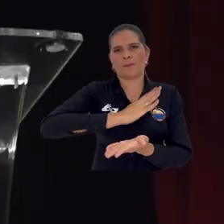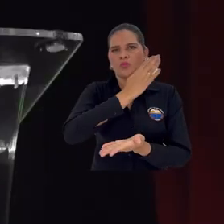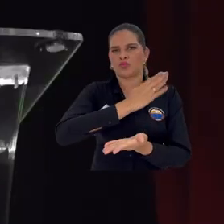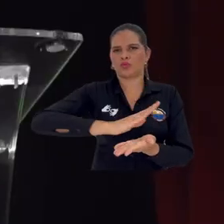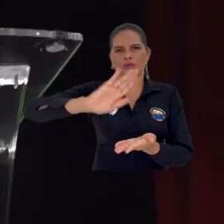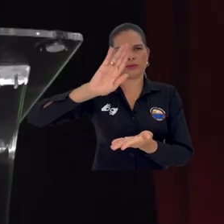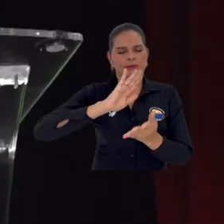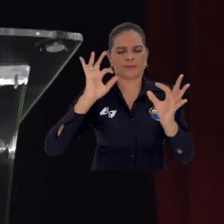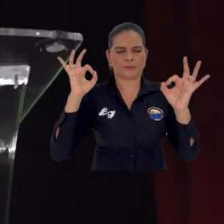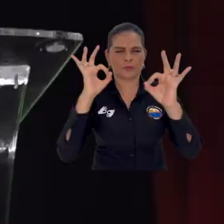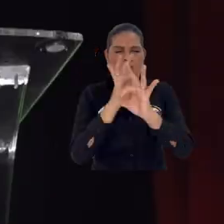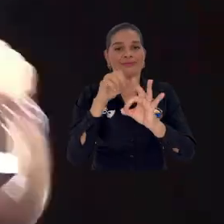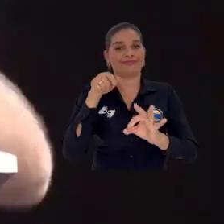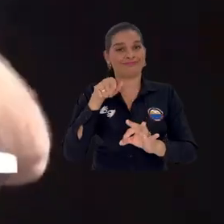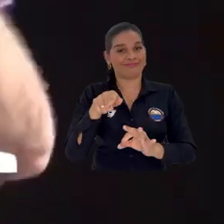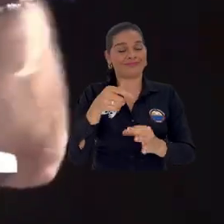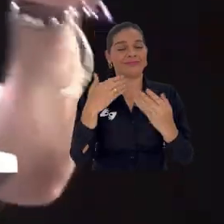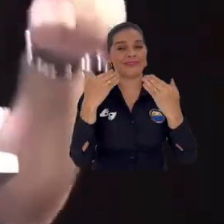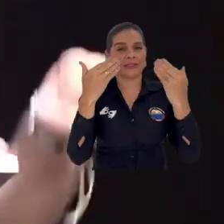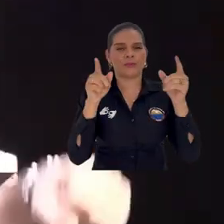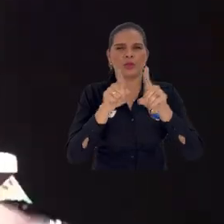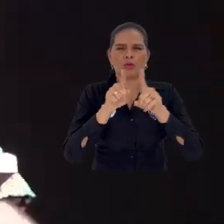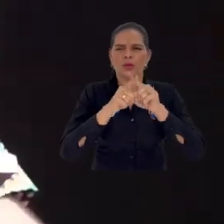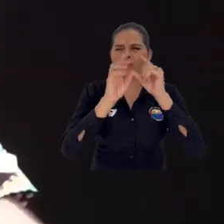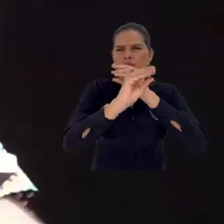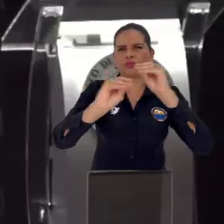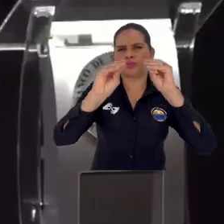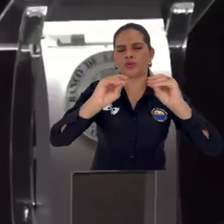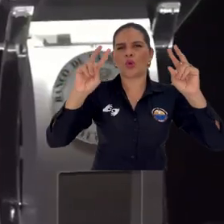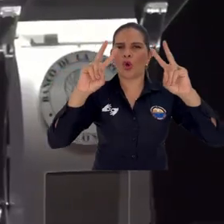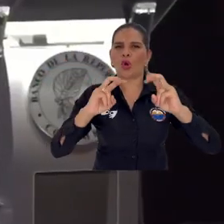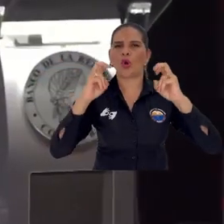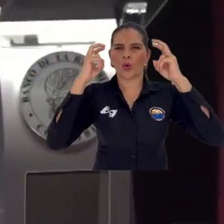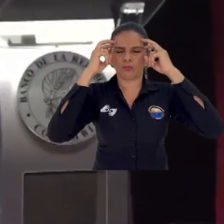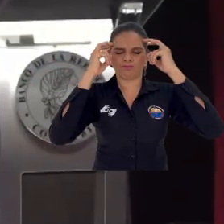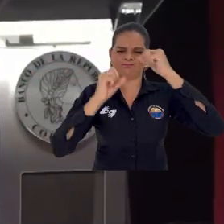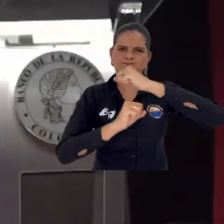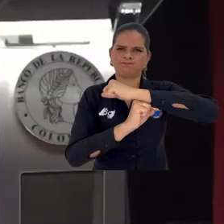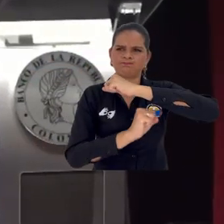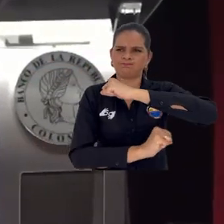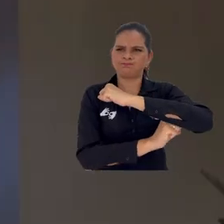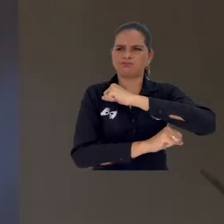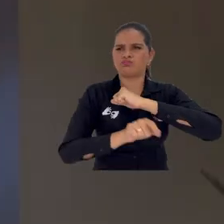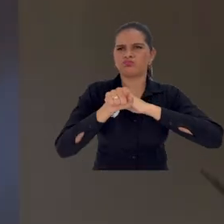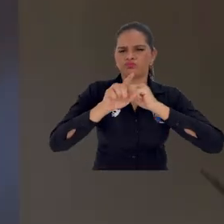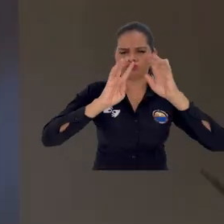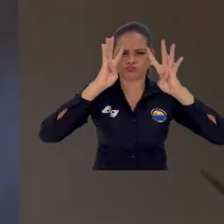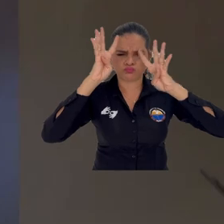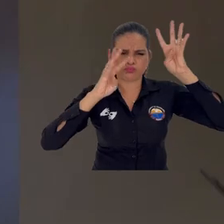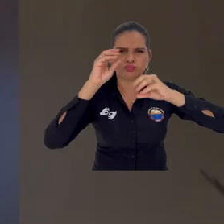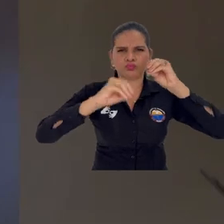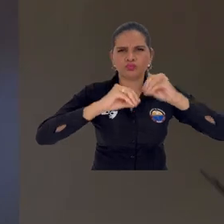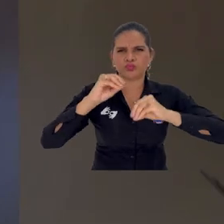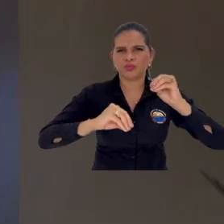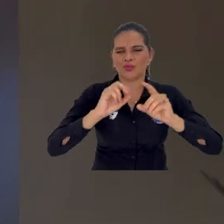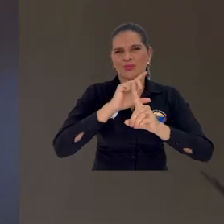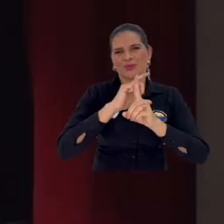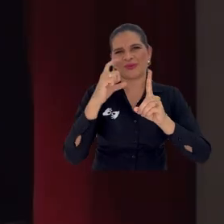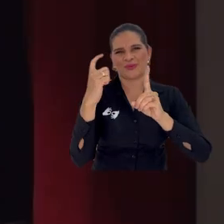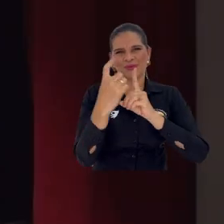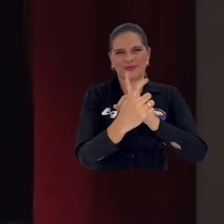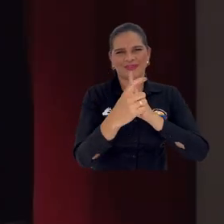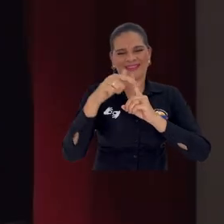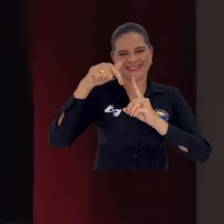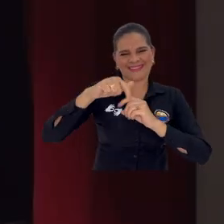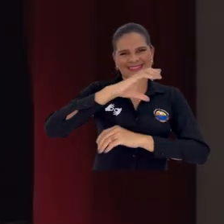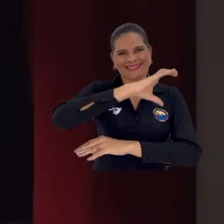referente académico que ha promovido la difusión del conocimiento, reforzado la gestión de las industrias creativas y el desarrollo cultural de la